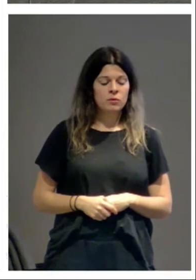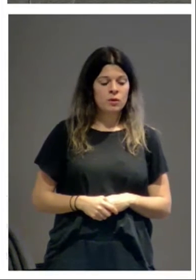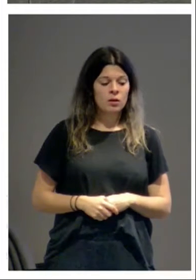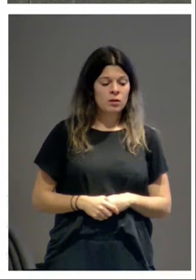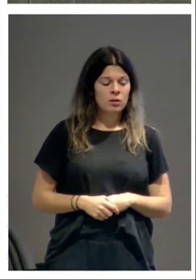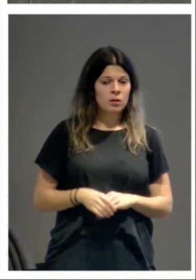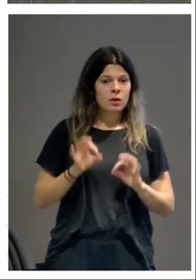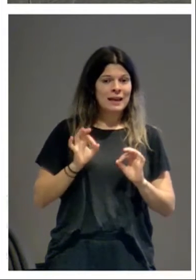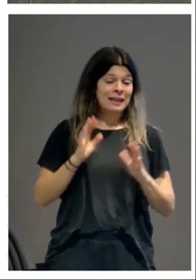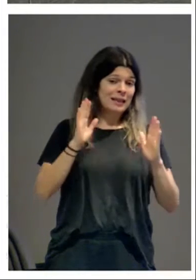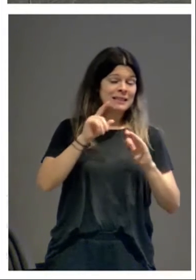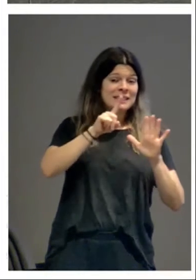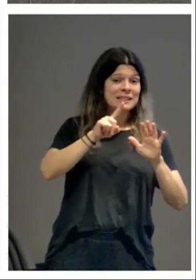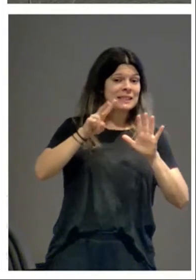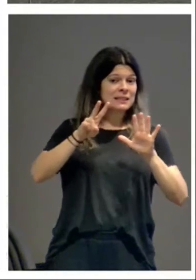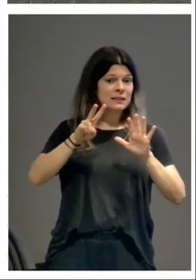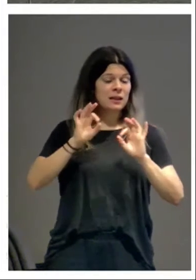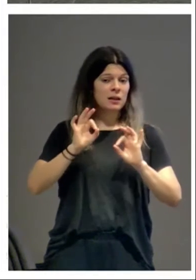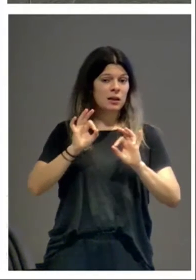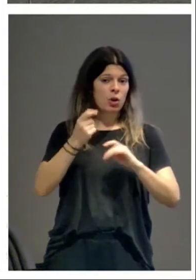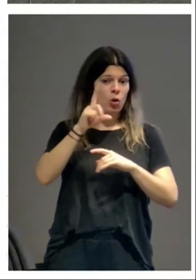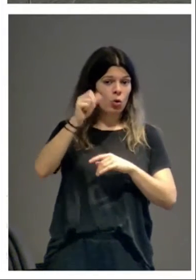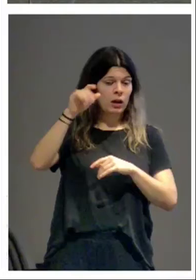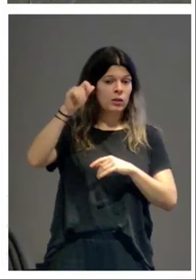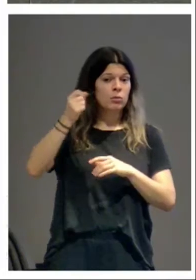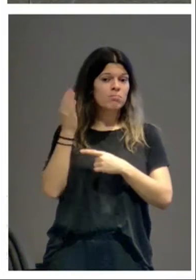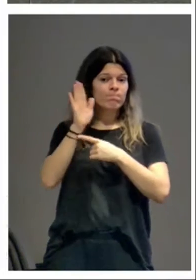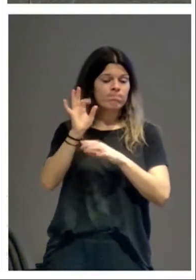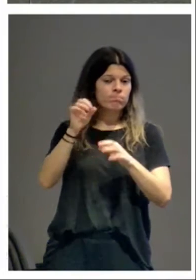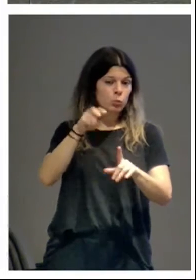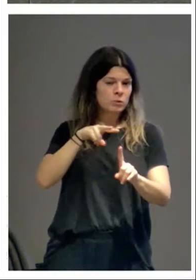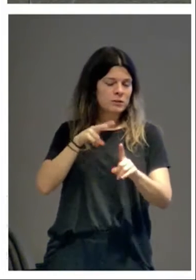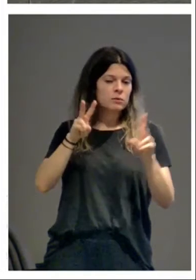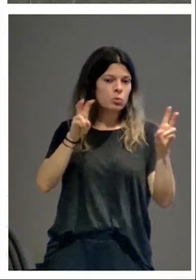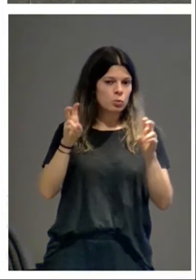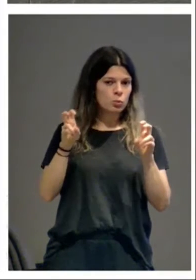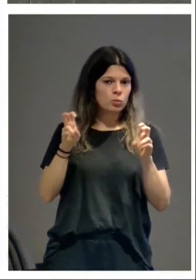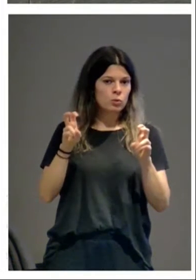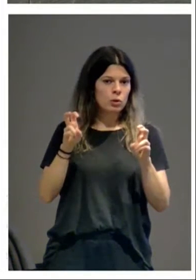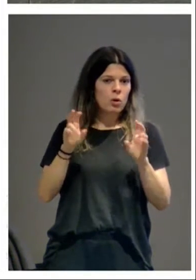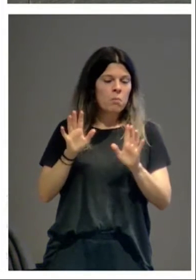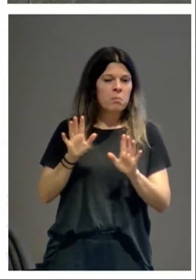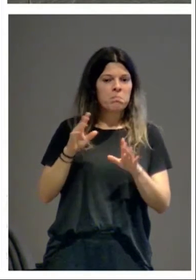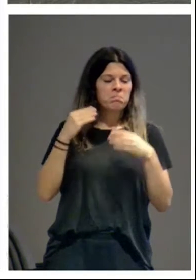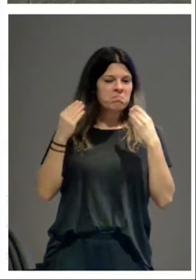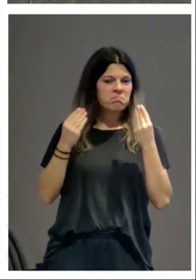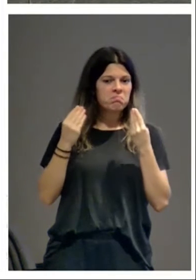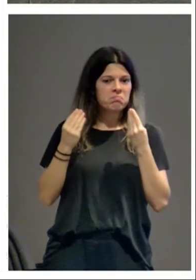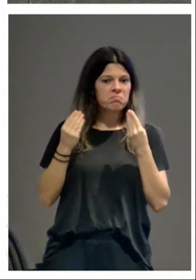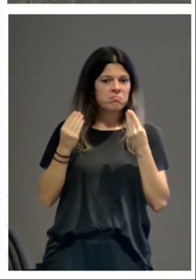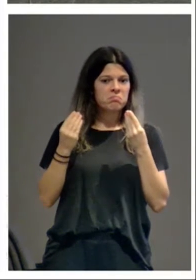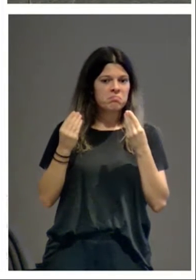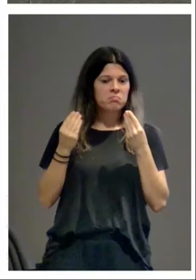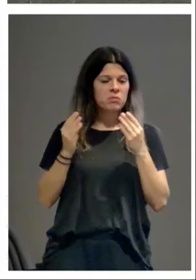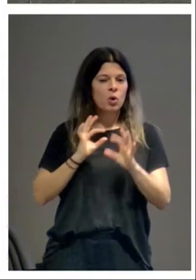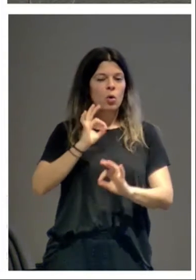En el 67, Lojendio planteó una nueva visión. Pero él no pensó cómo tenía